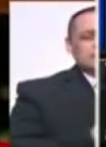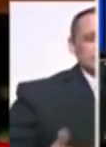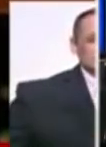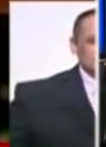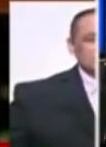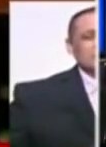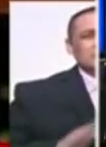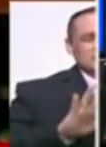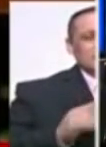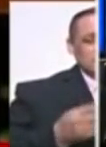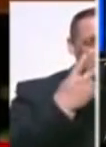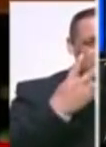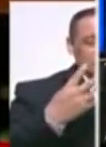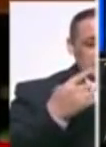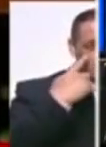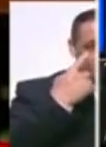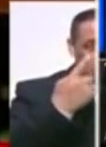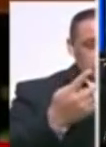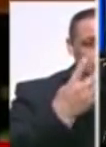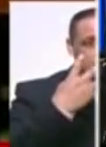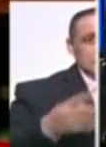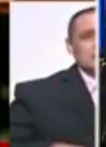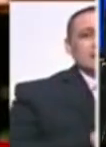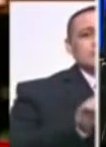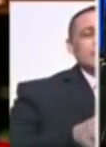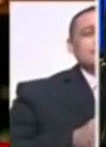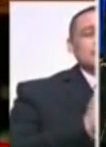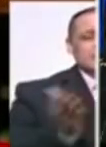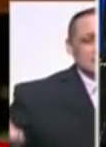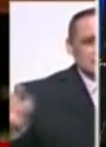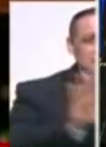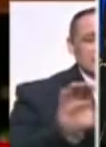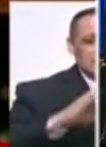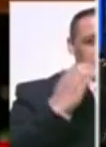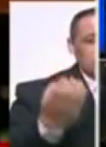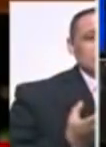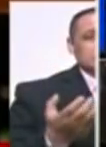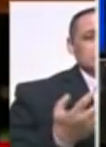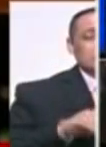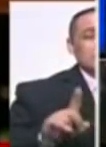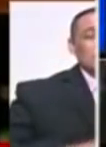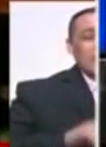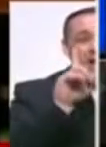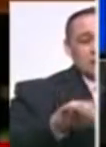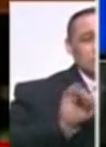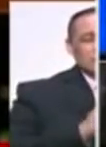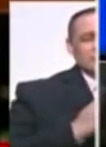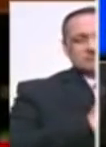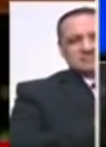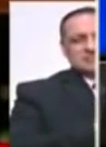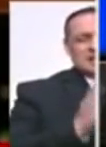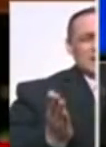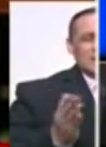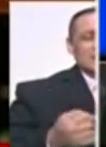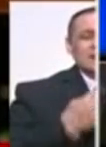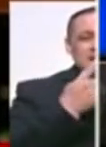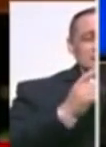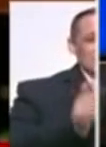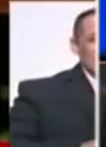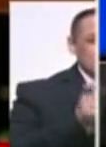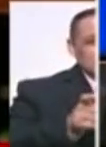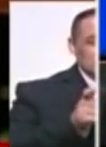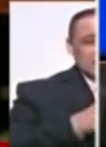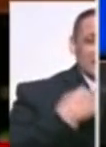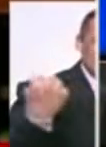cuando son temas para perjudicar al país, ahí sí se ponen de acuerdo con Perú Libre. Ves a Valdemar Serrón votando en el mismo sentido.